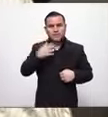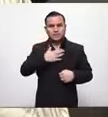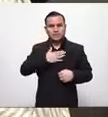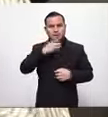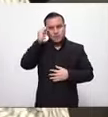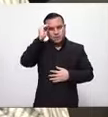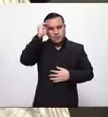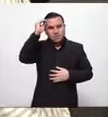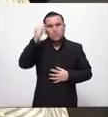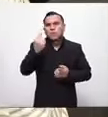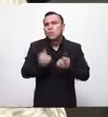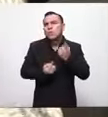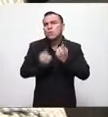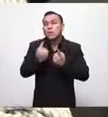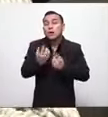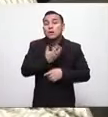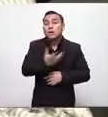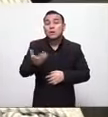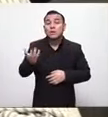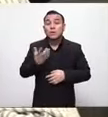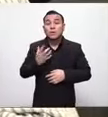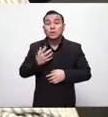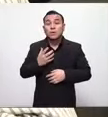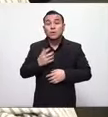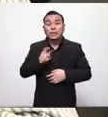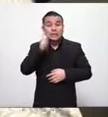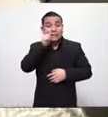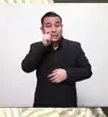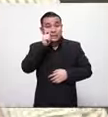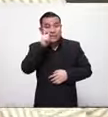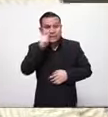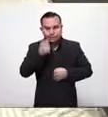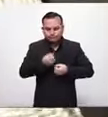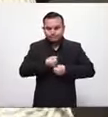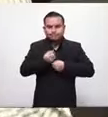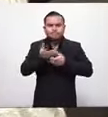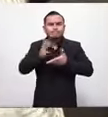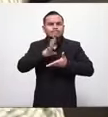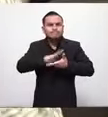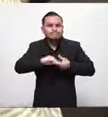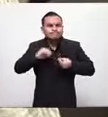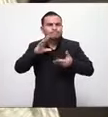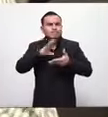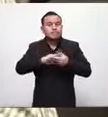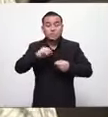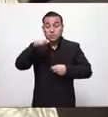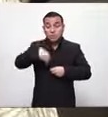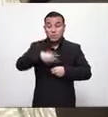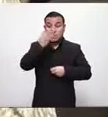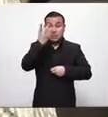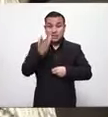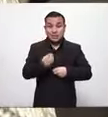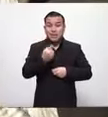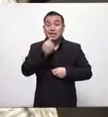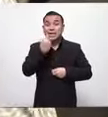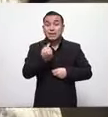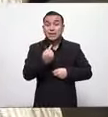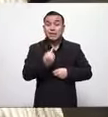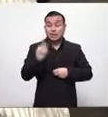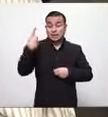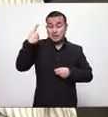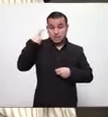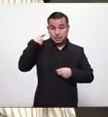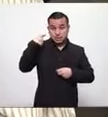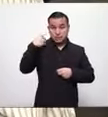llevar a la opinión pública los testimonios que hemos escuchado este día del personal de